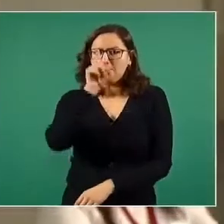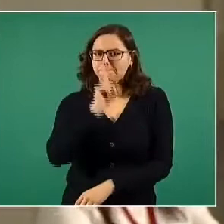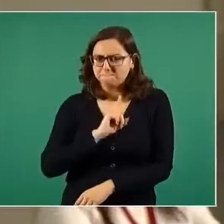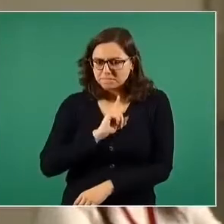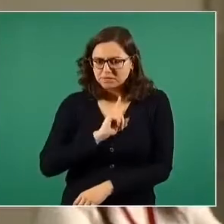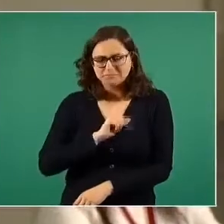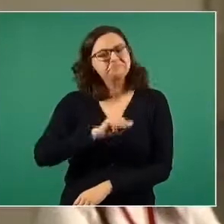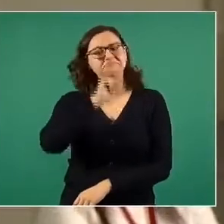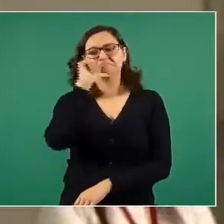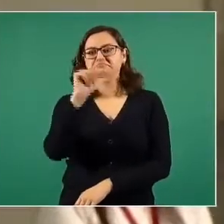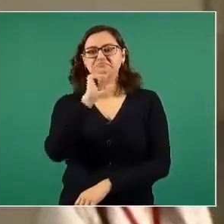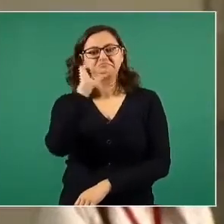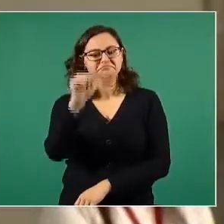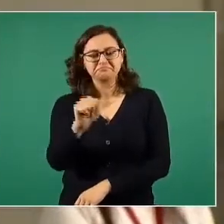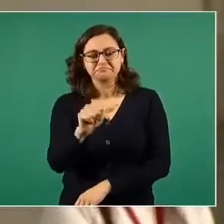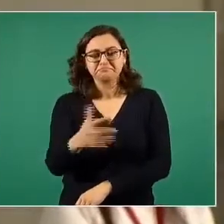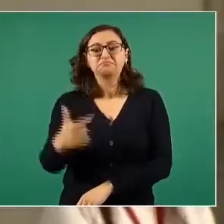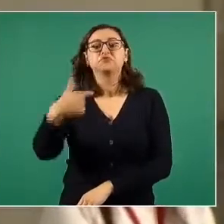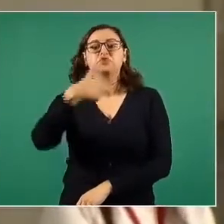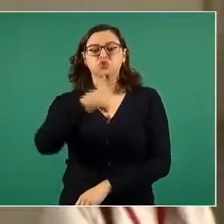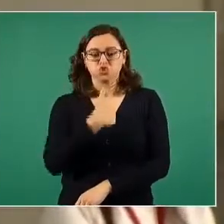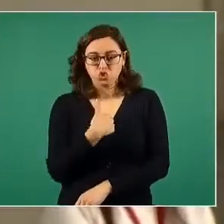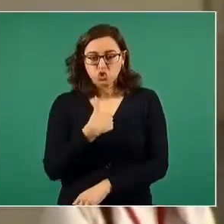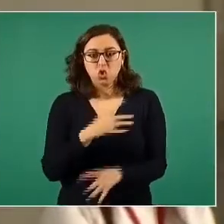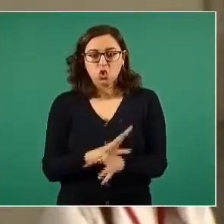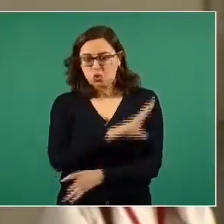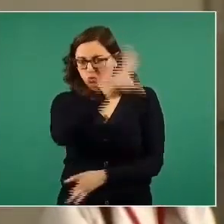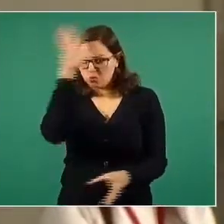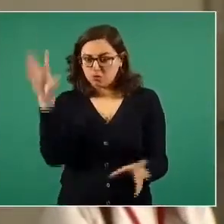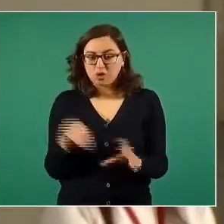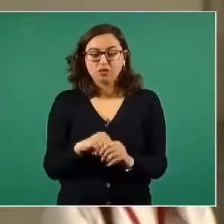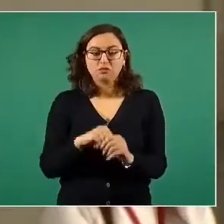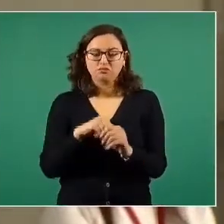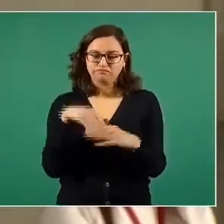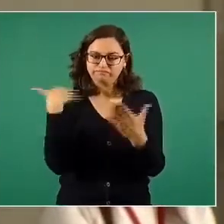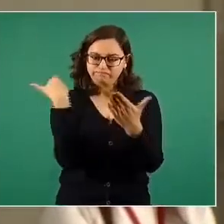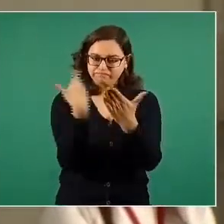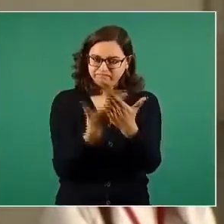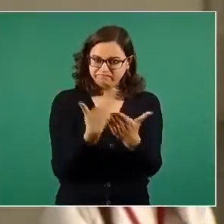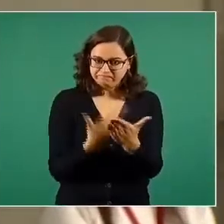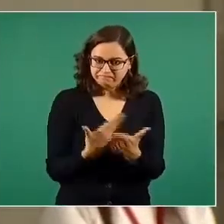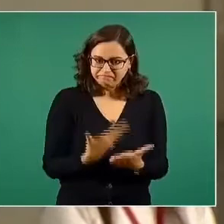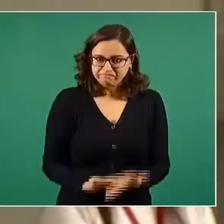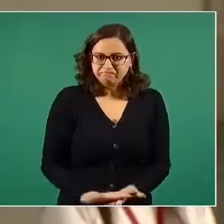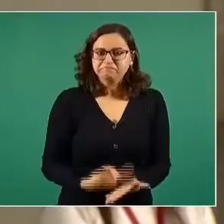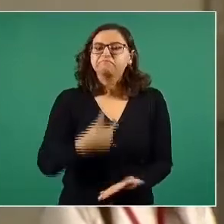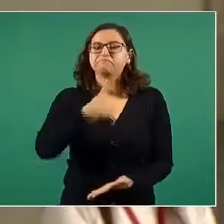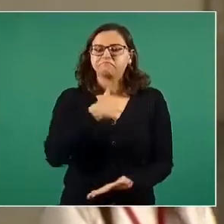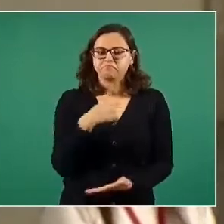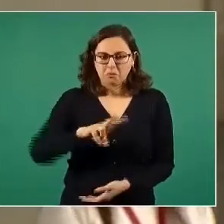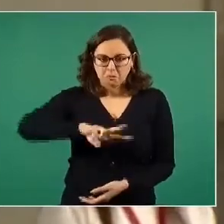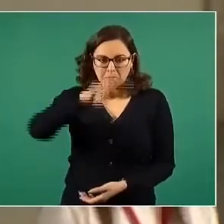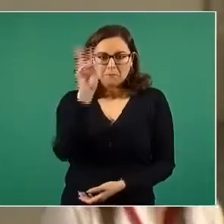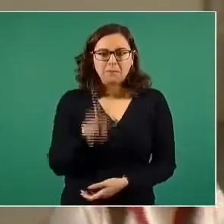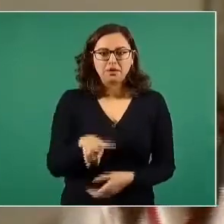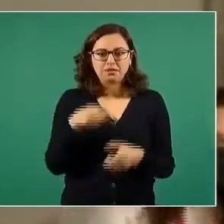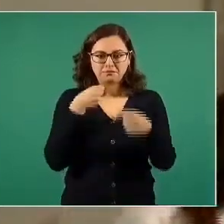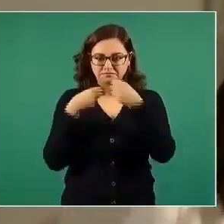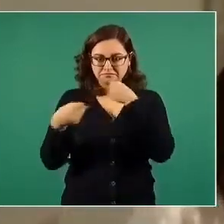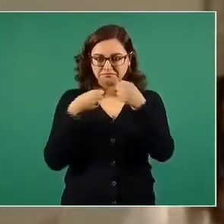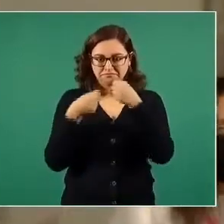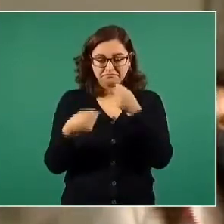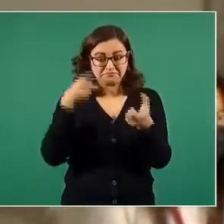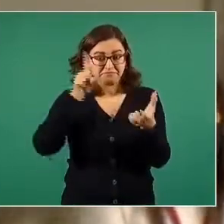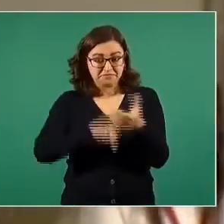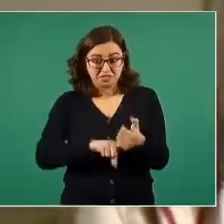tengo toda la documentación y la argumentación como periodista para mostrar que el fondo del asunto,